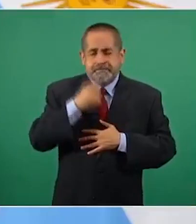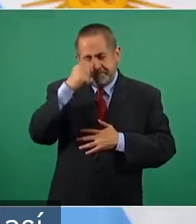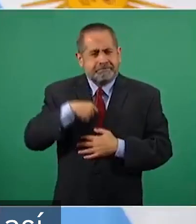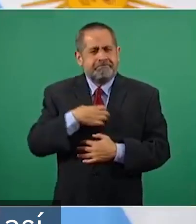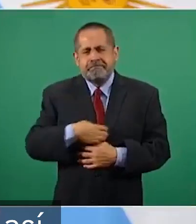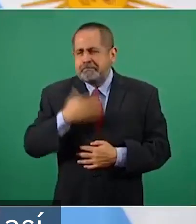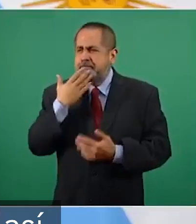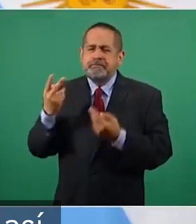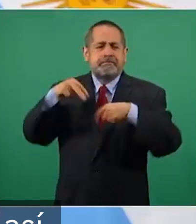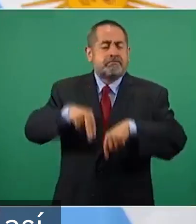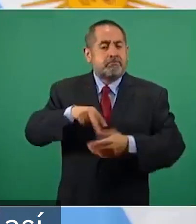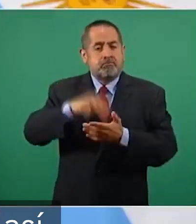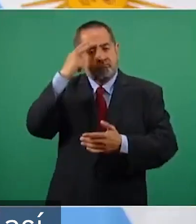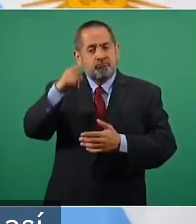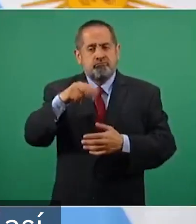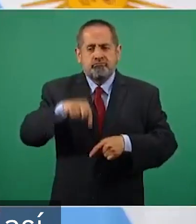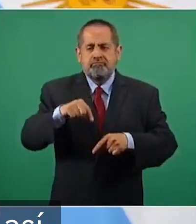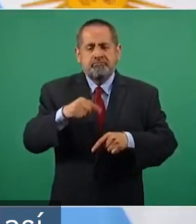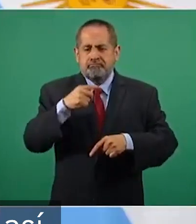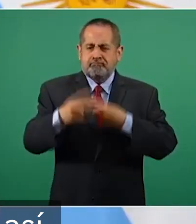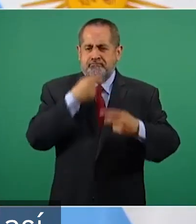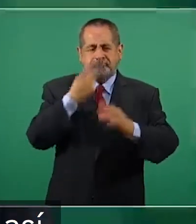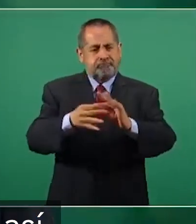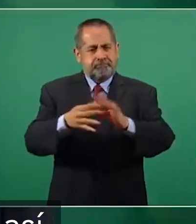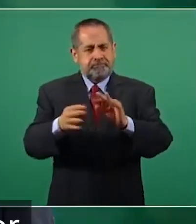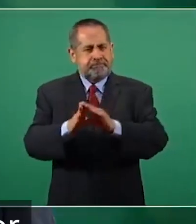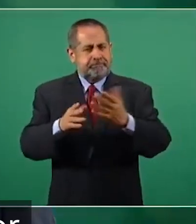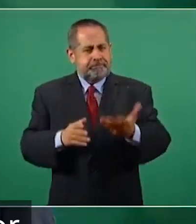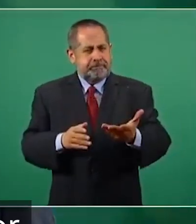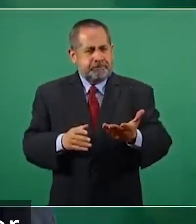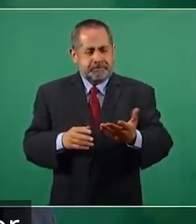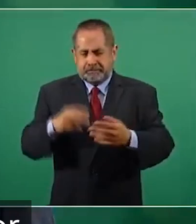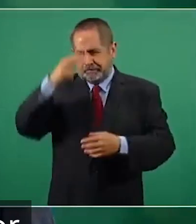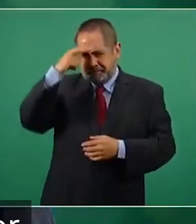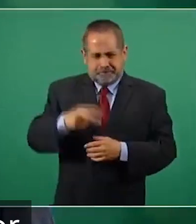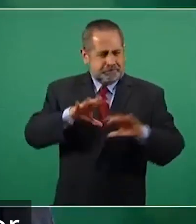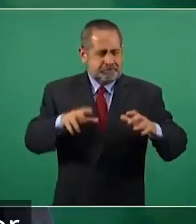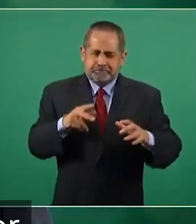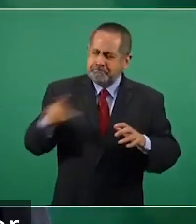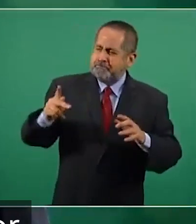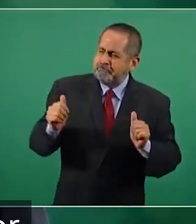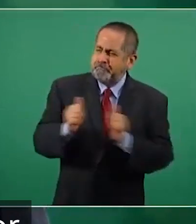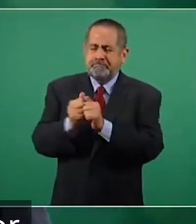y en este México, déjenme decirlo así, de Andrés Manuel López Obrador.